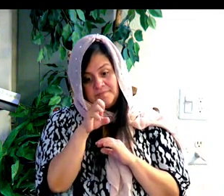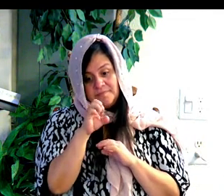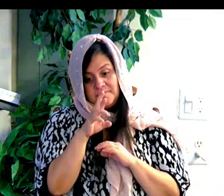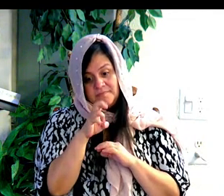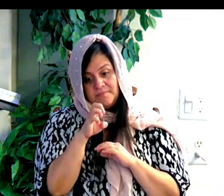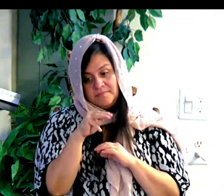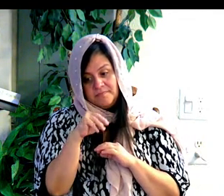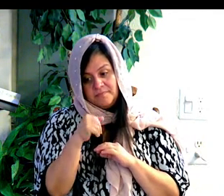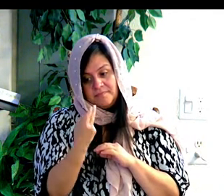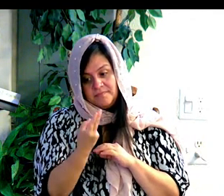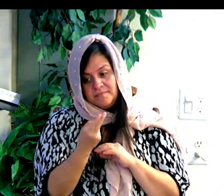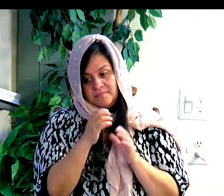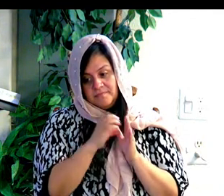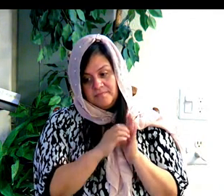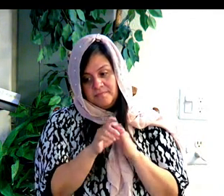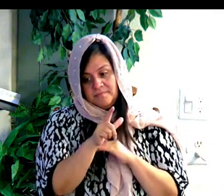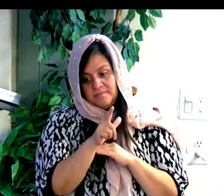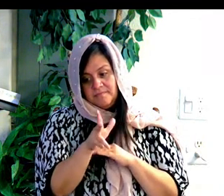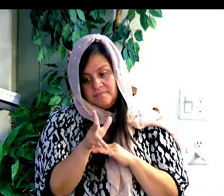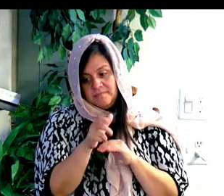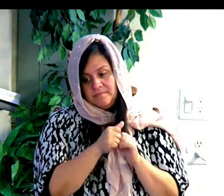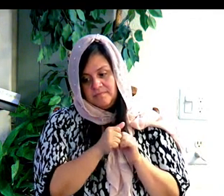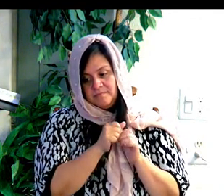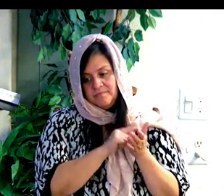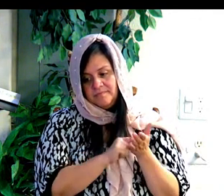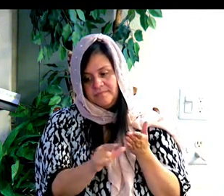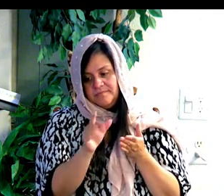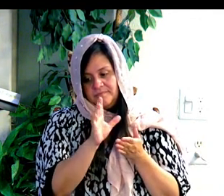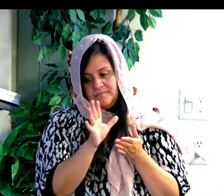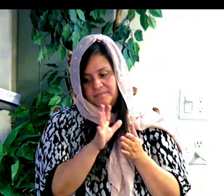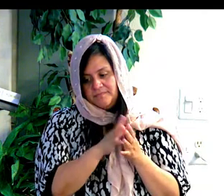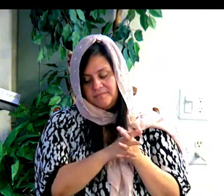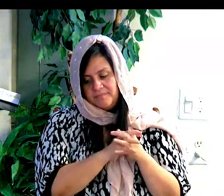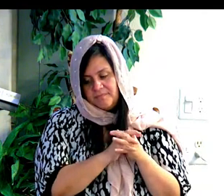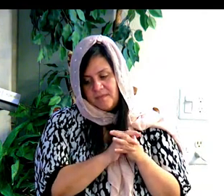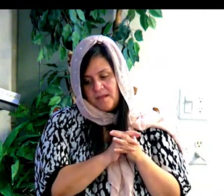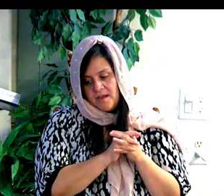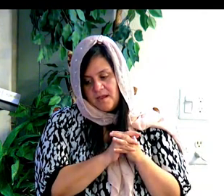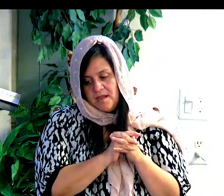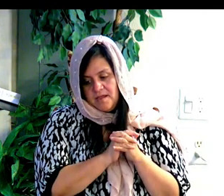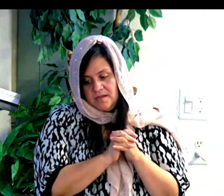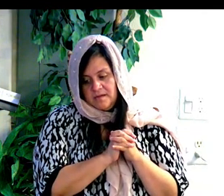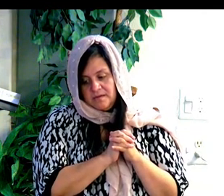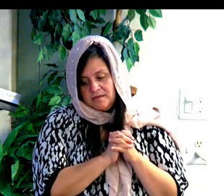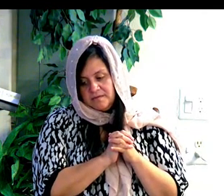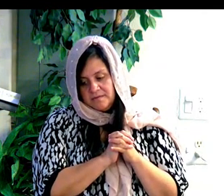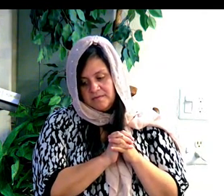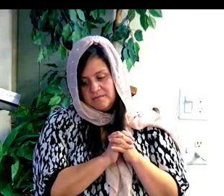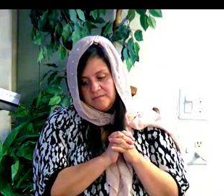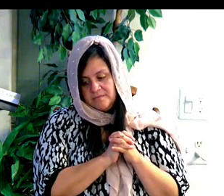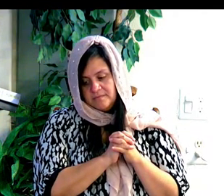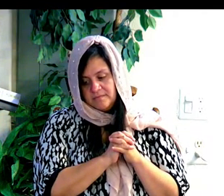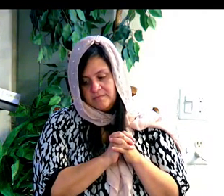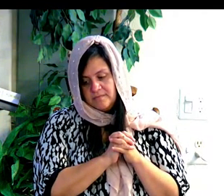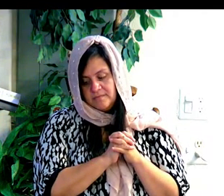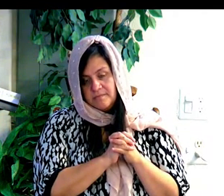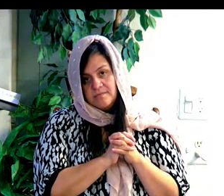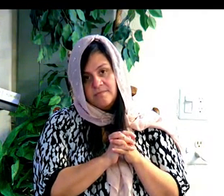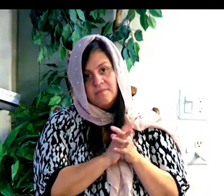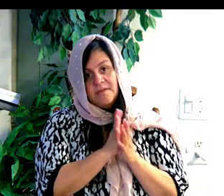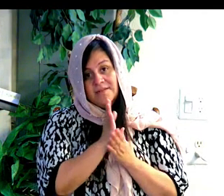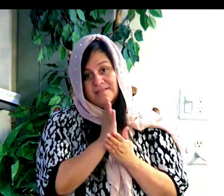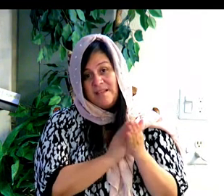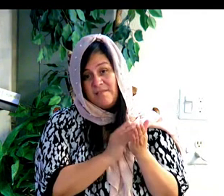verse 5, en Jeremías capítulo 23, versículo 5, unos versículos más.